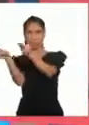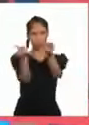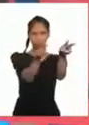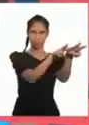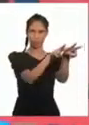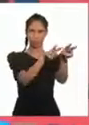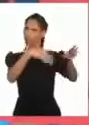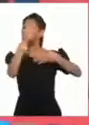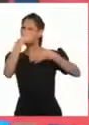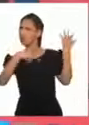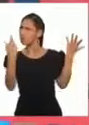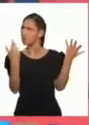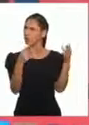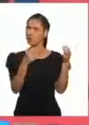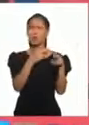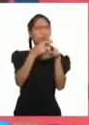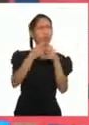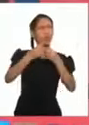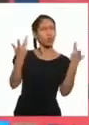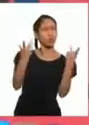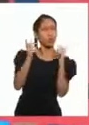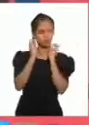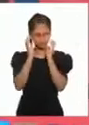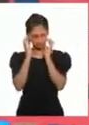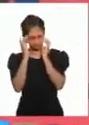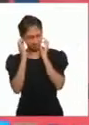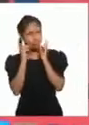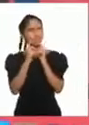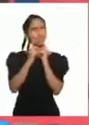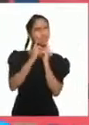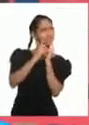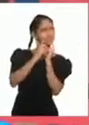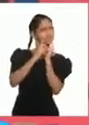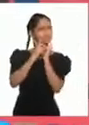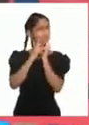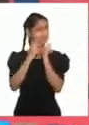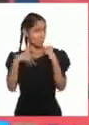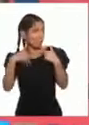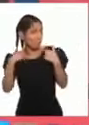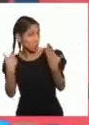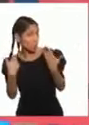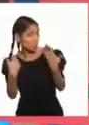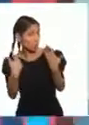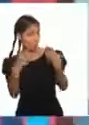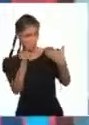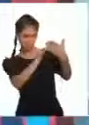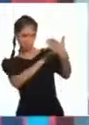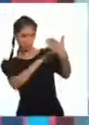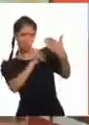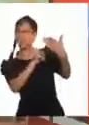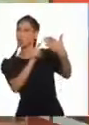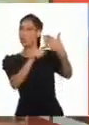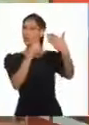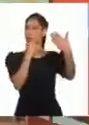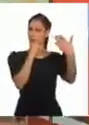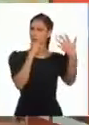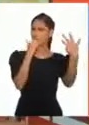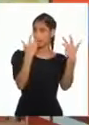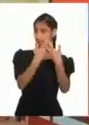Se me ocurre Que podemos revisar La información Sobre ello En un video ¿Ah?